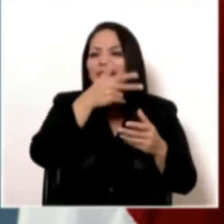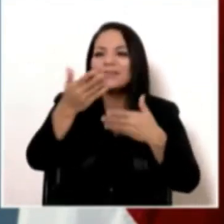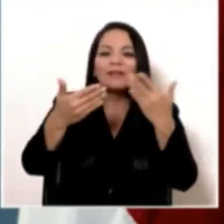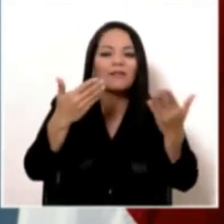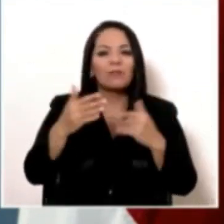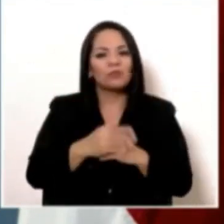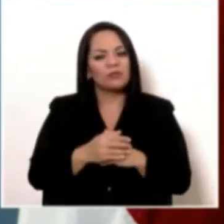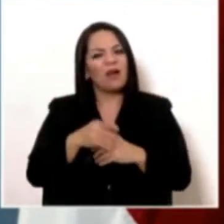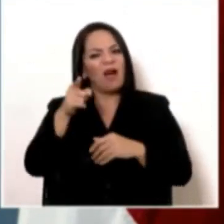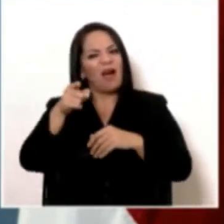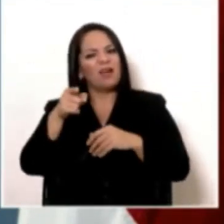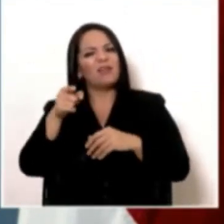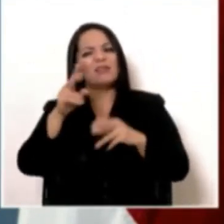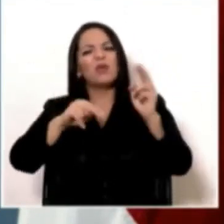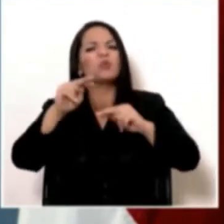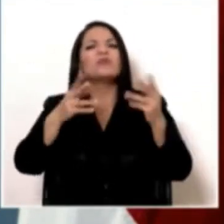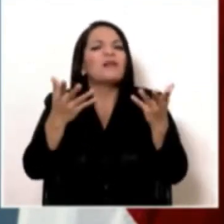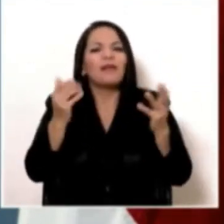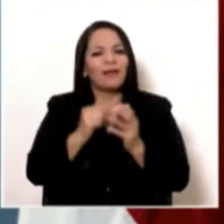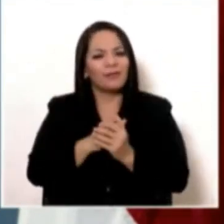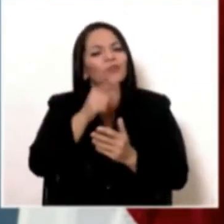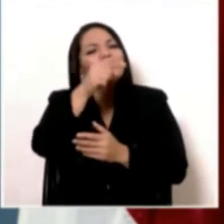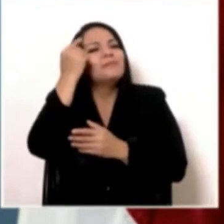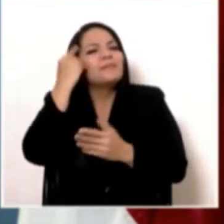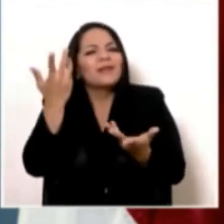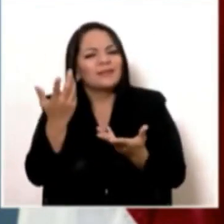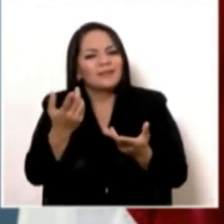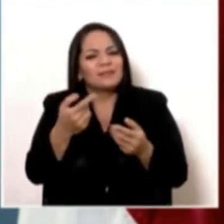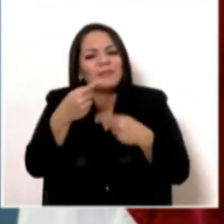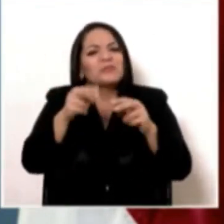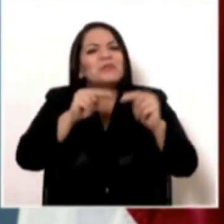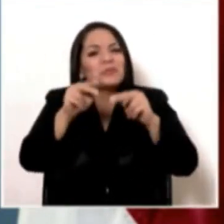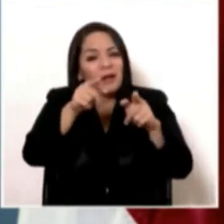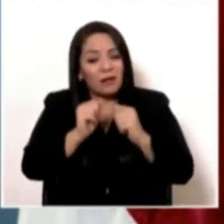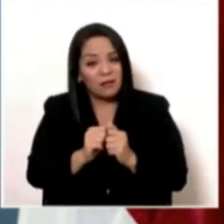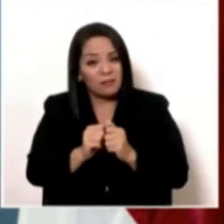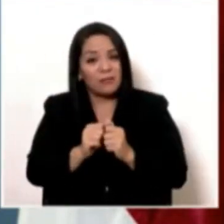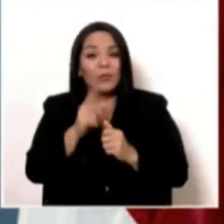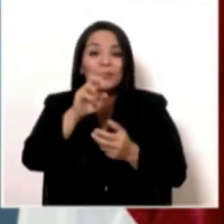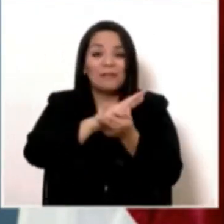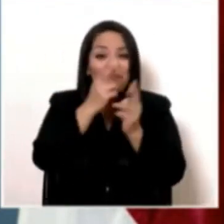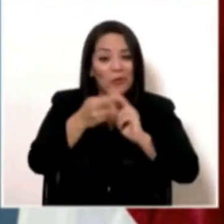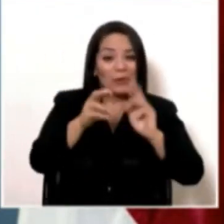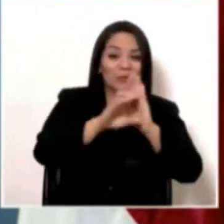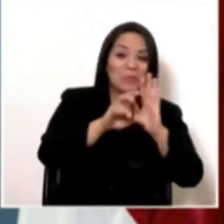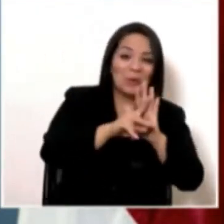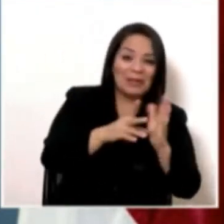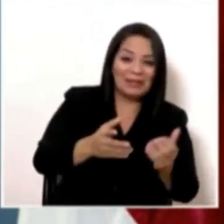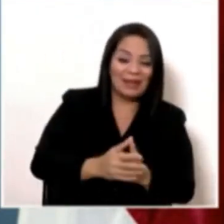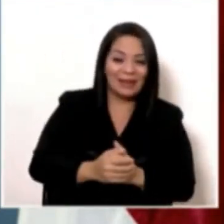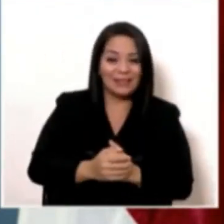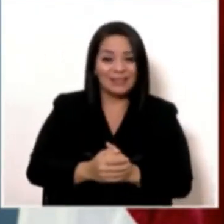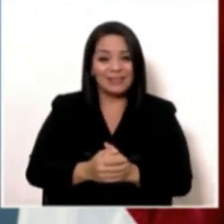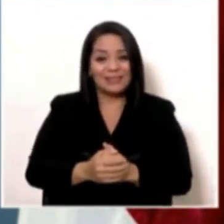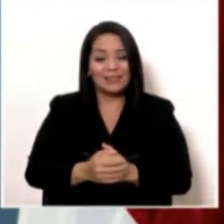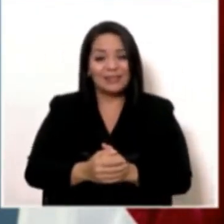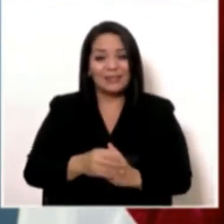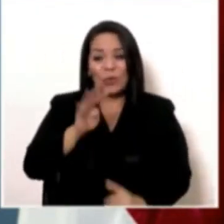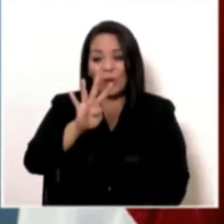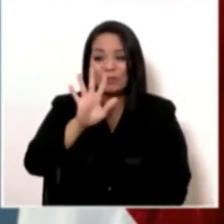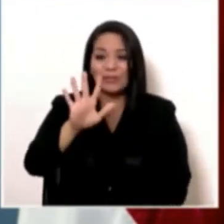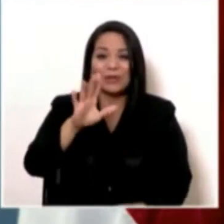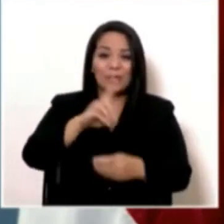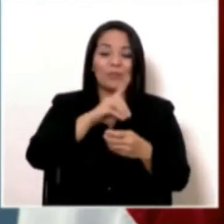negociar, don Alessandro? Piense. ¿Qué vamos a negociar? Una reforma constitucional. Cuatro o cinco diputados